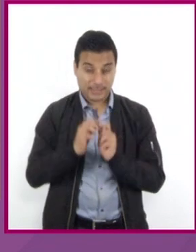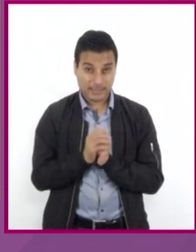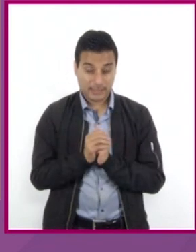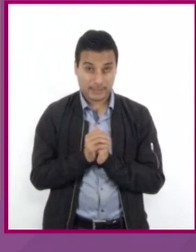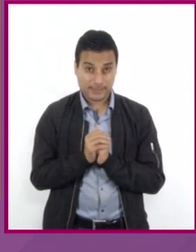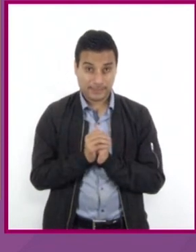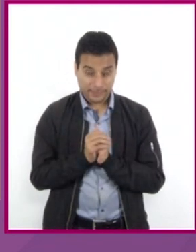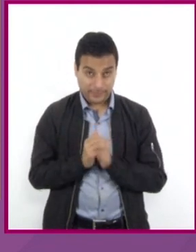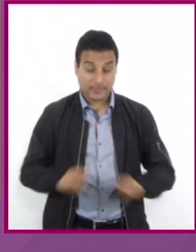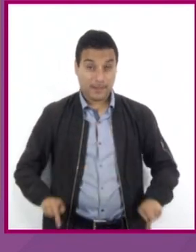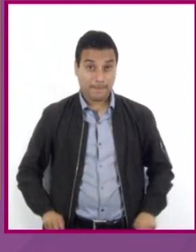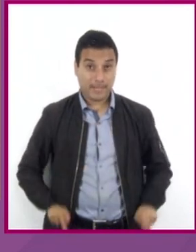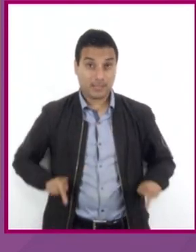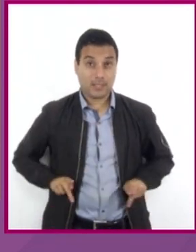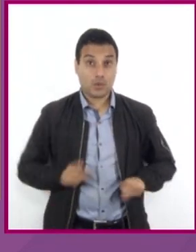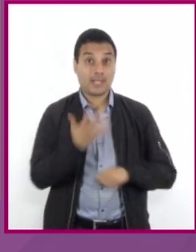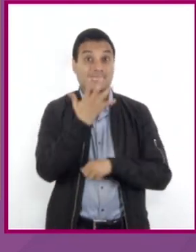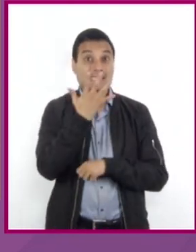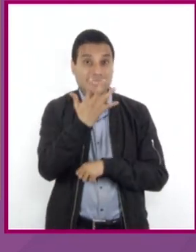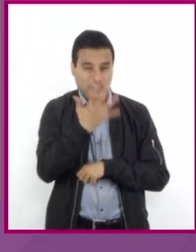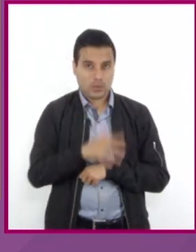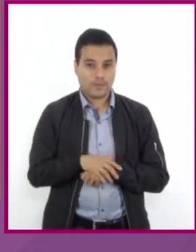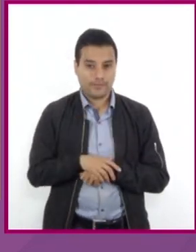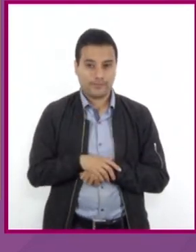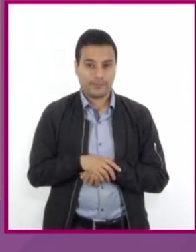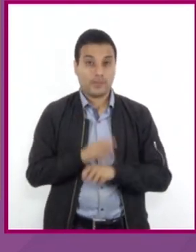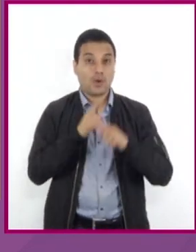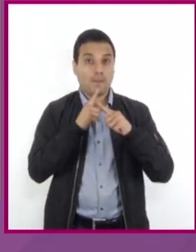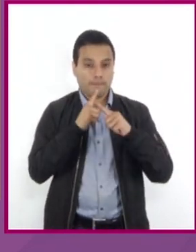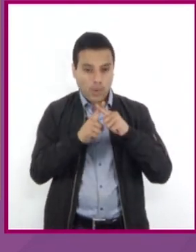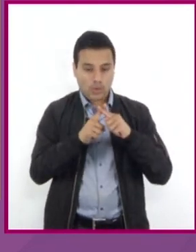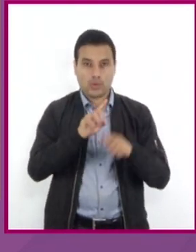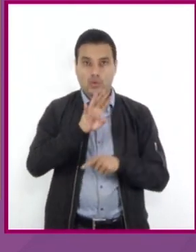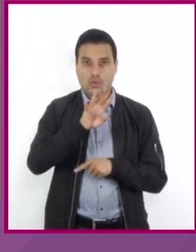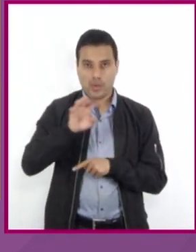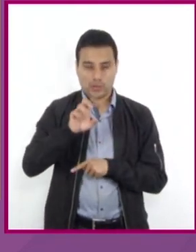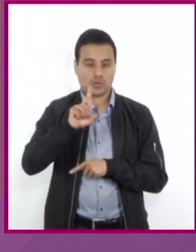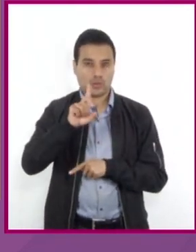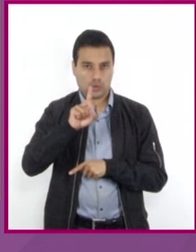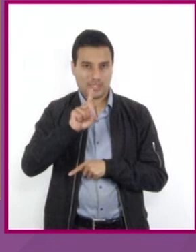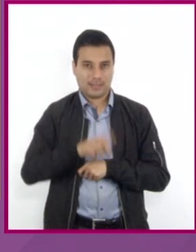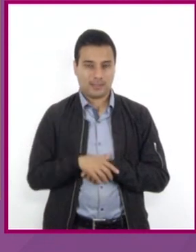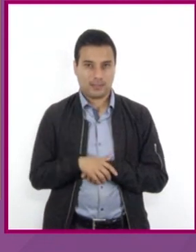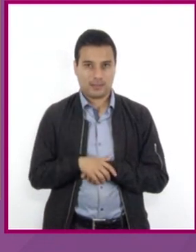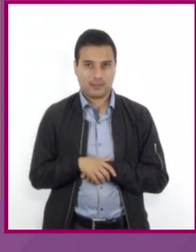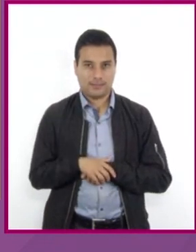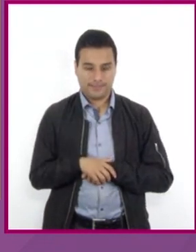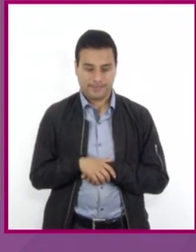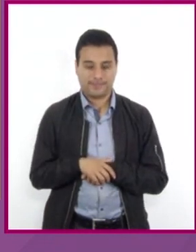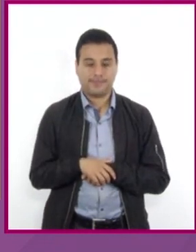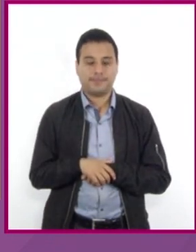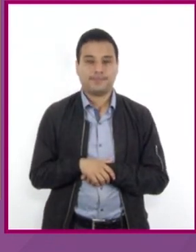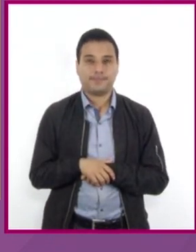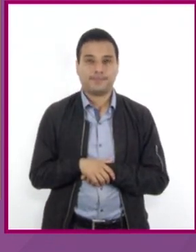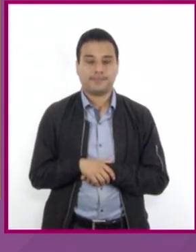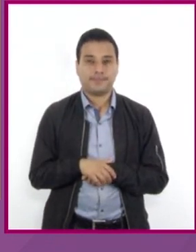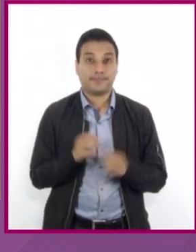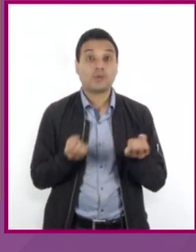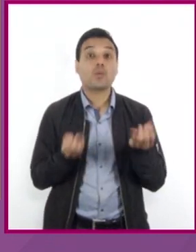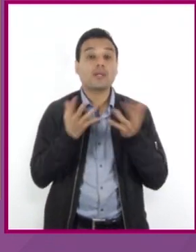total de pantalones que son 5 por lo que vale cada uno que es 430 pesos